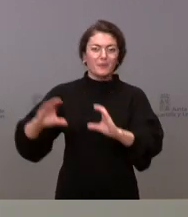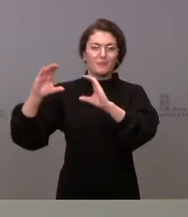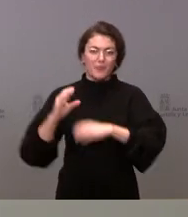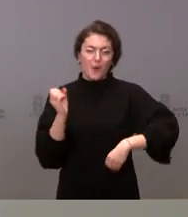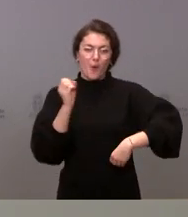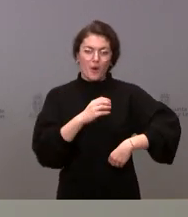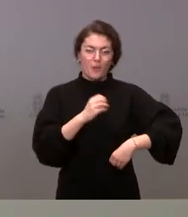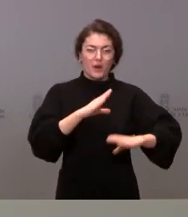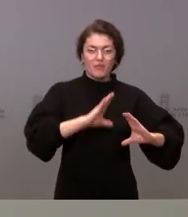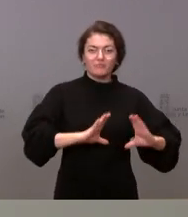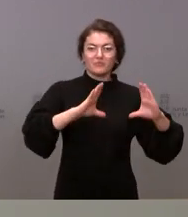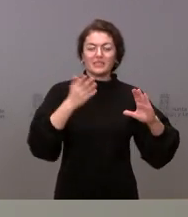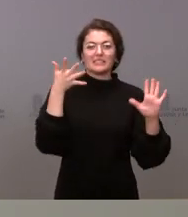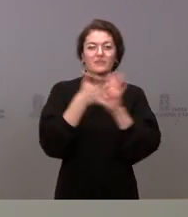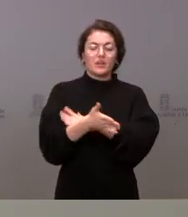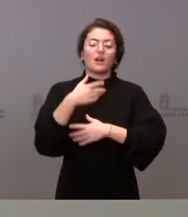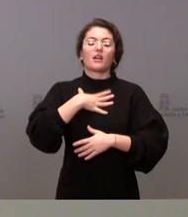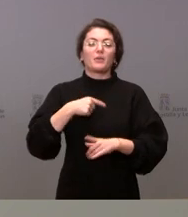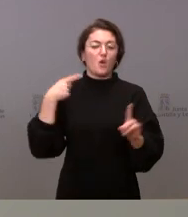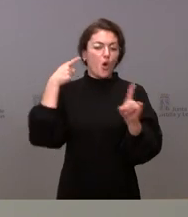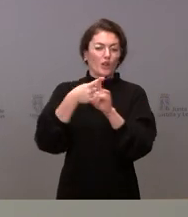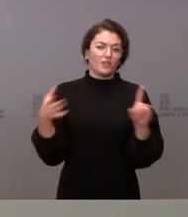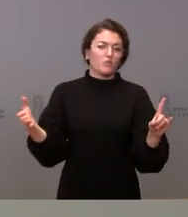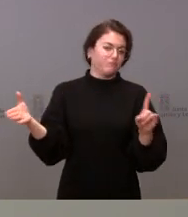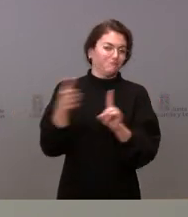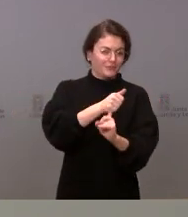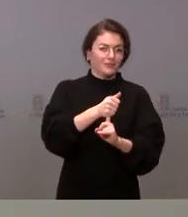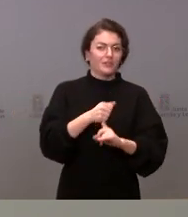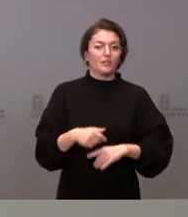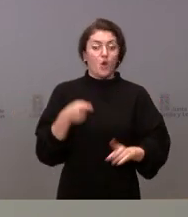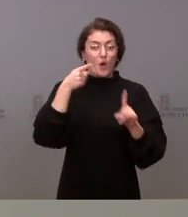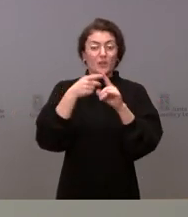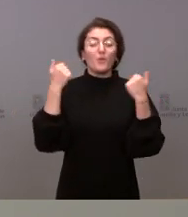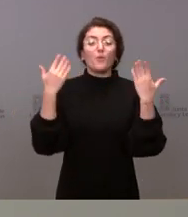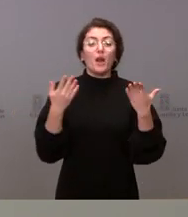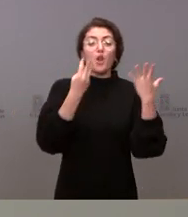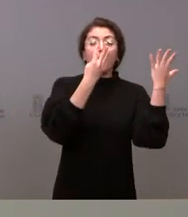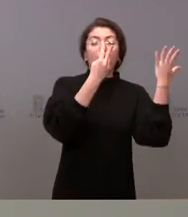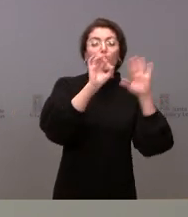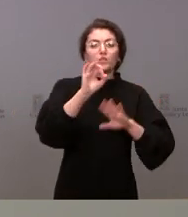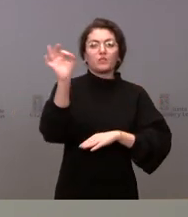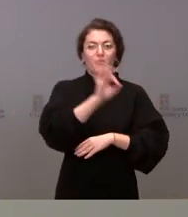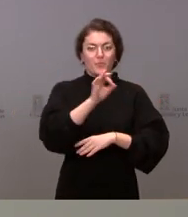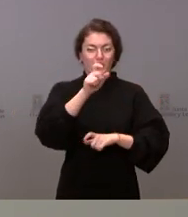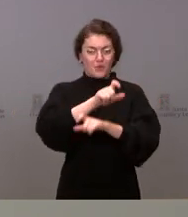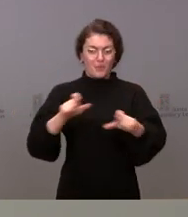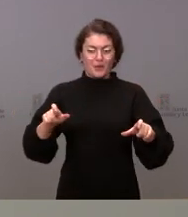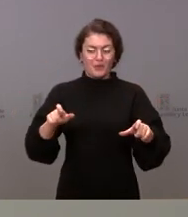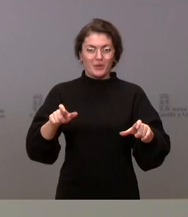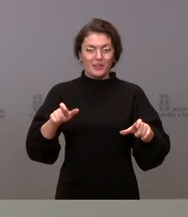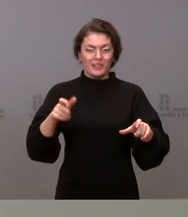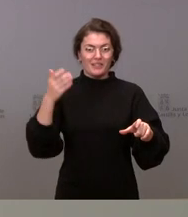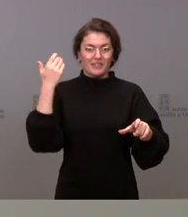podamos cumplir el objetivo. ¿Cuál es el objetivo? Pues el que a mí me gustaría conseguir es tener al 80% de la población que les he